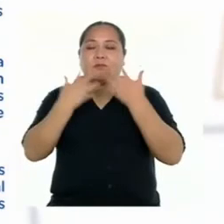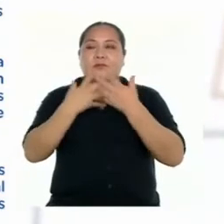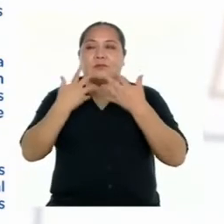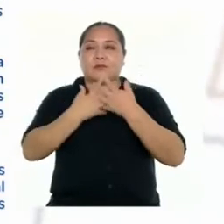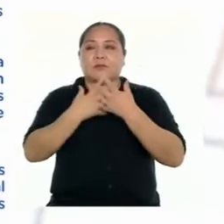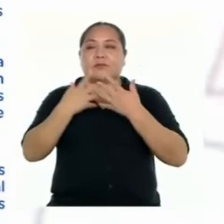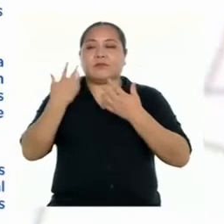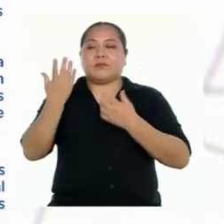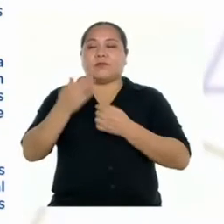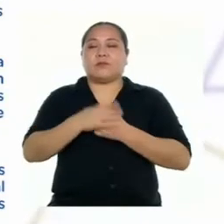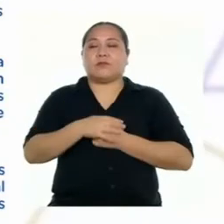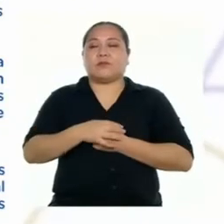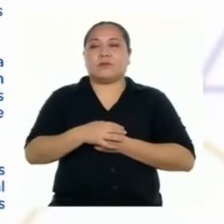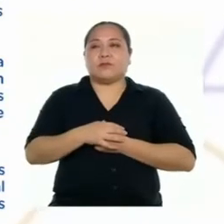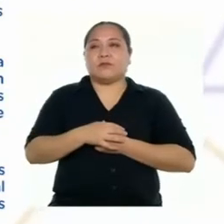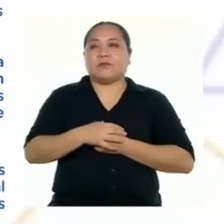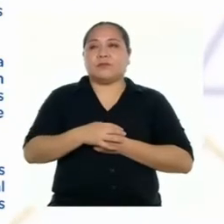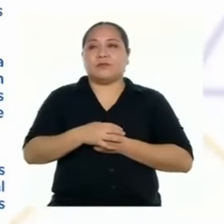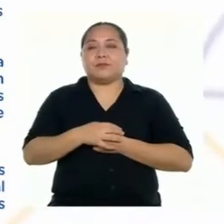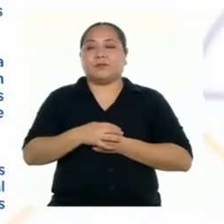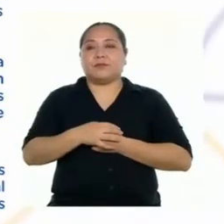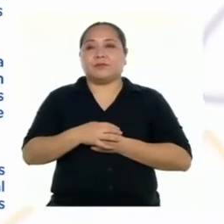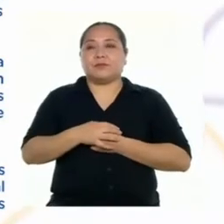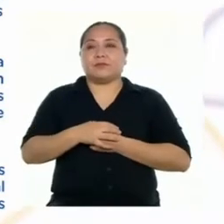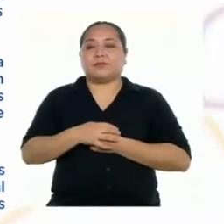expositivo.